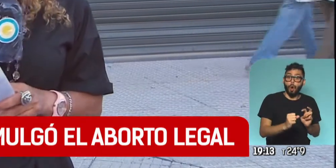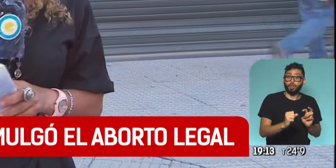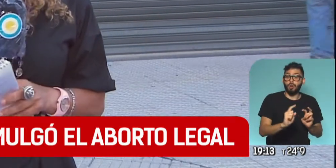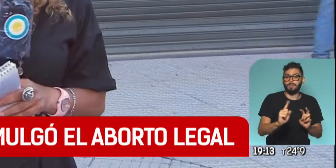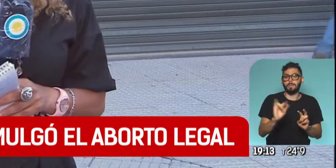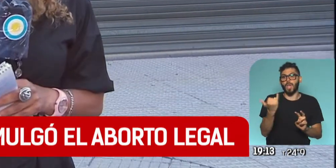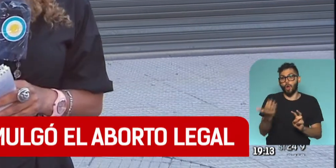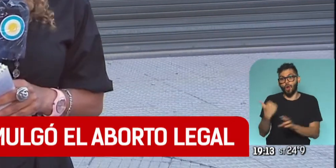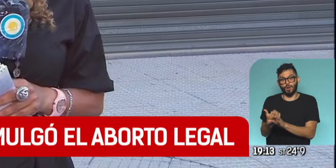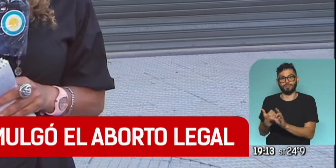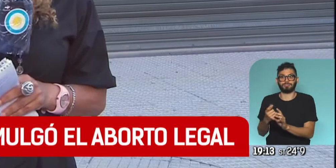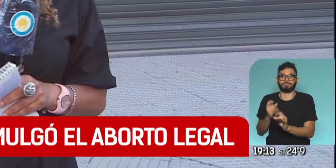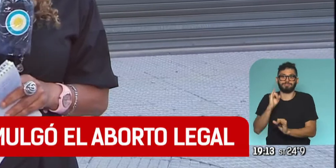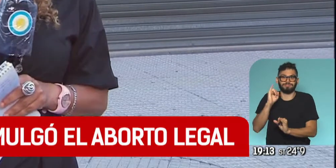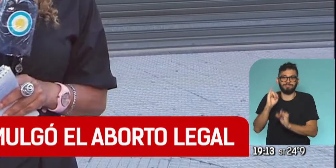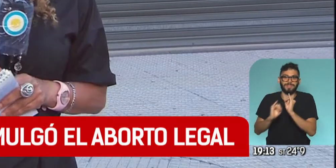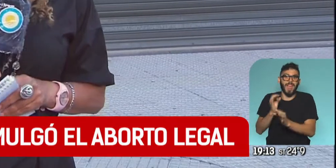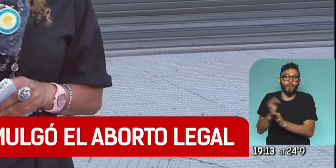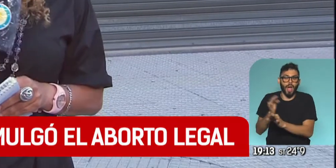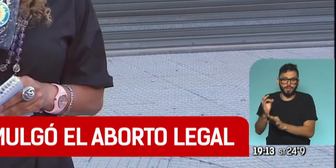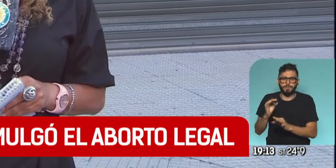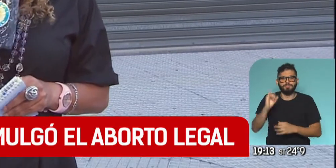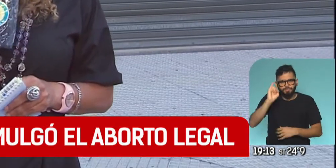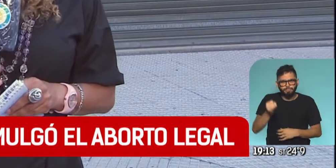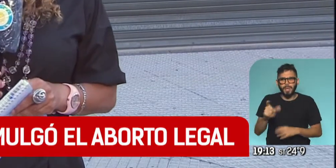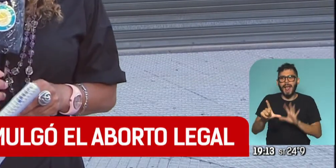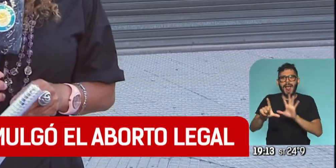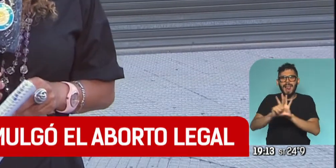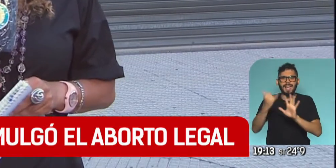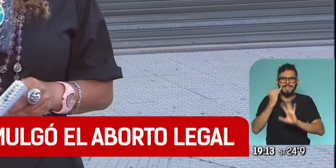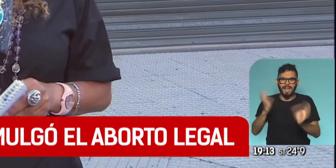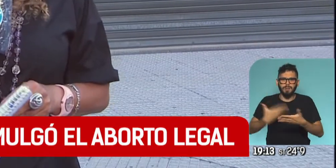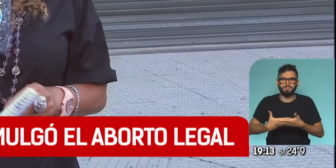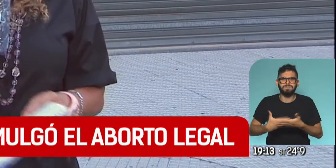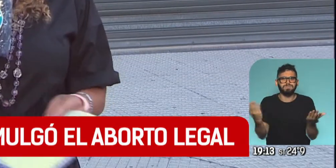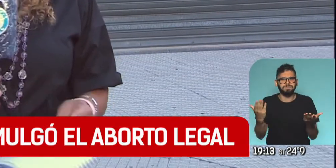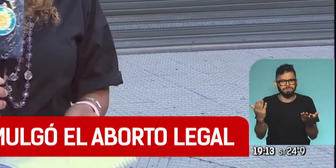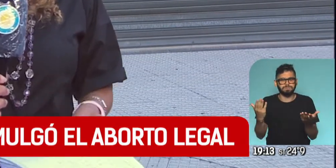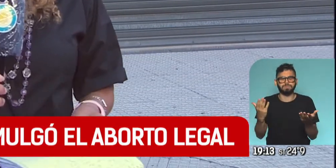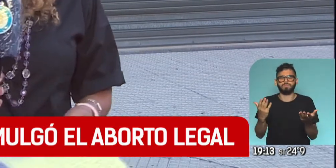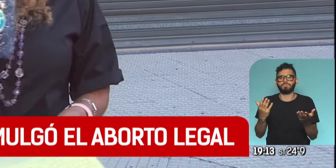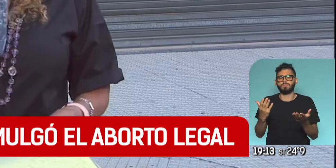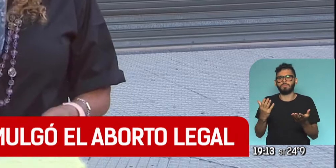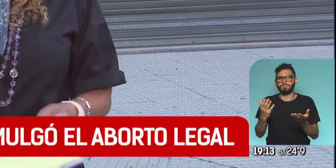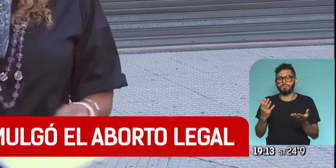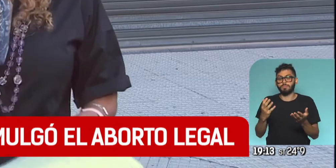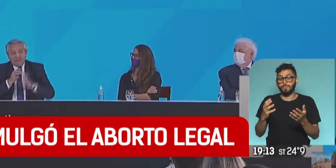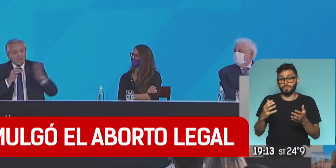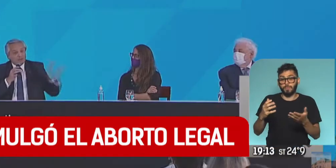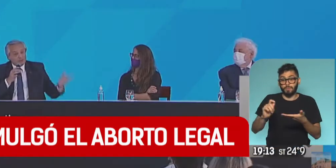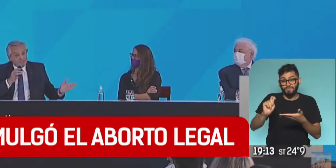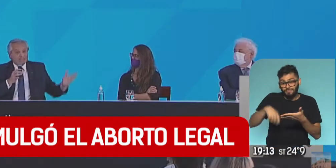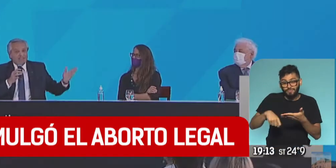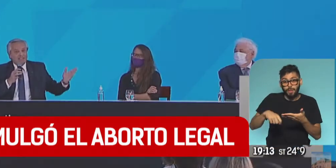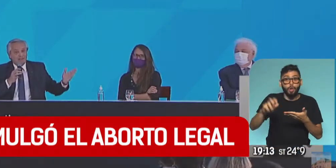voluntaria del embarazo. Lo que sí, la ley ya quedó promulgada durante ocho días, tiene que